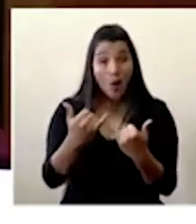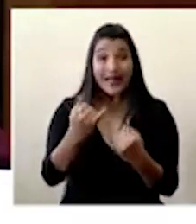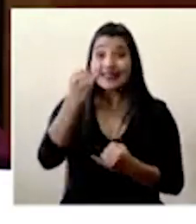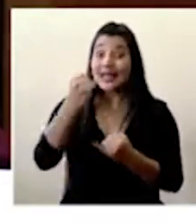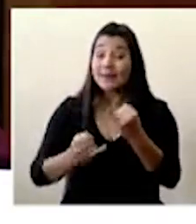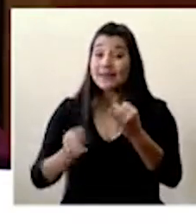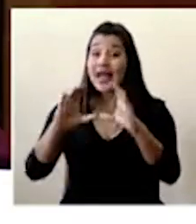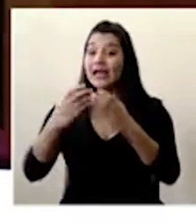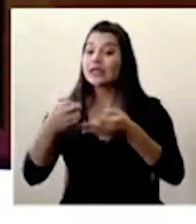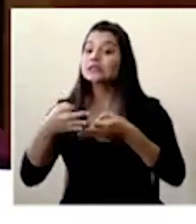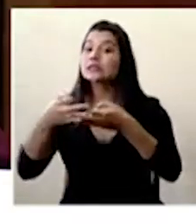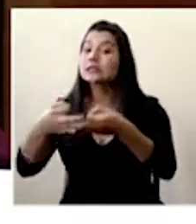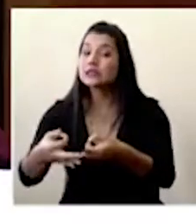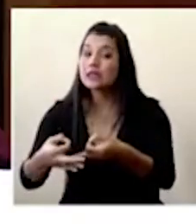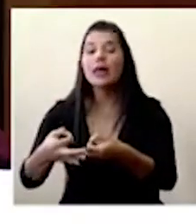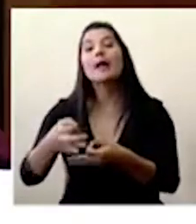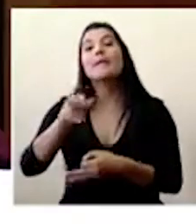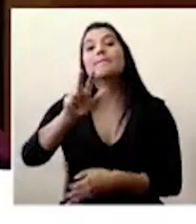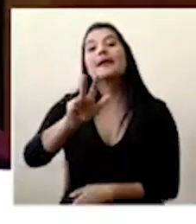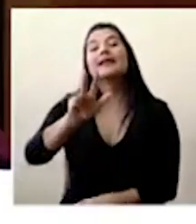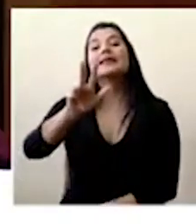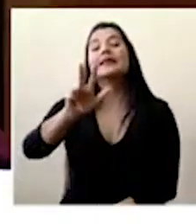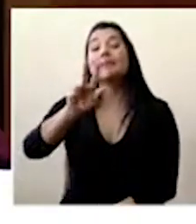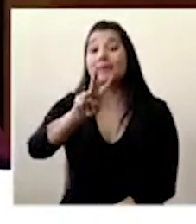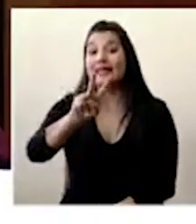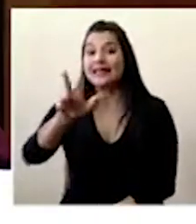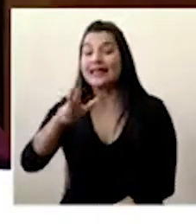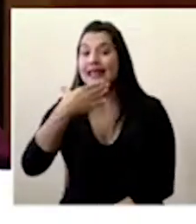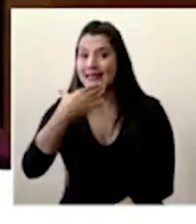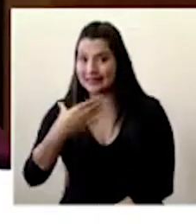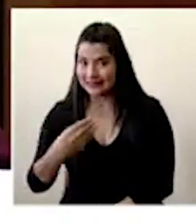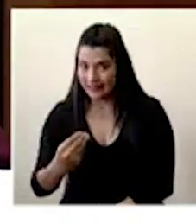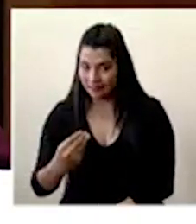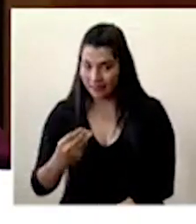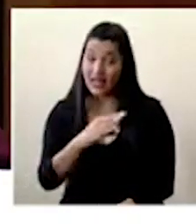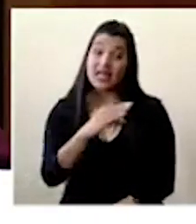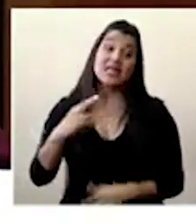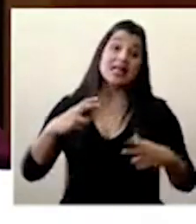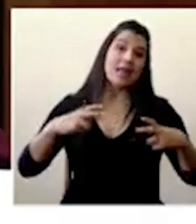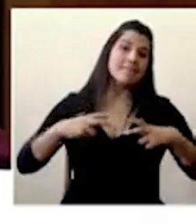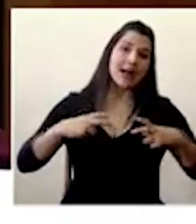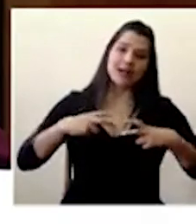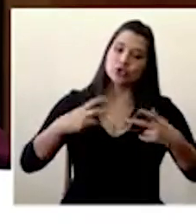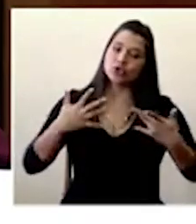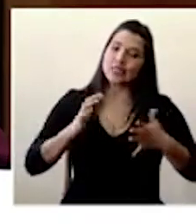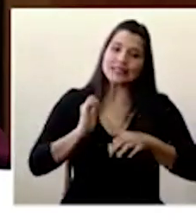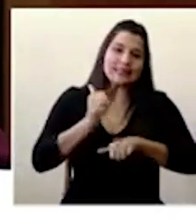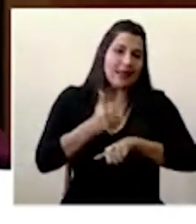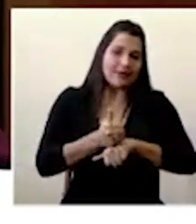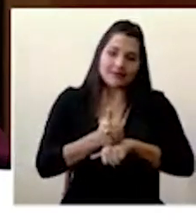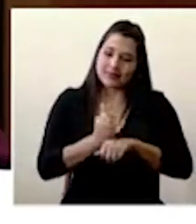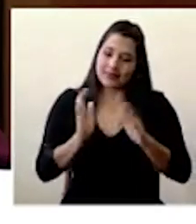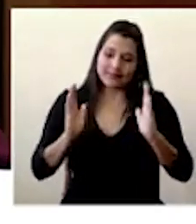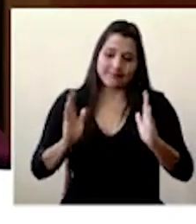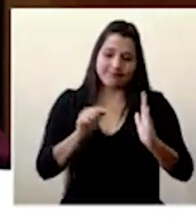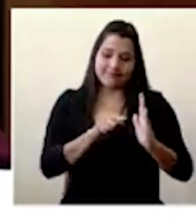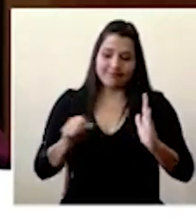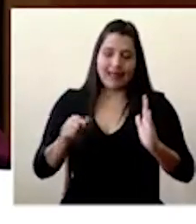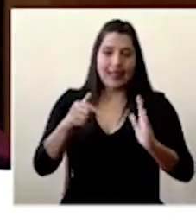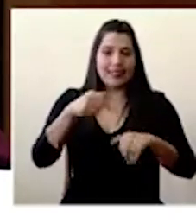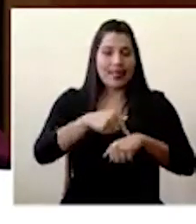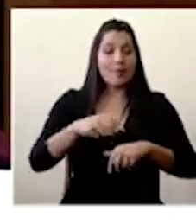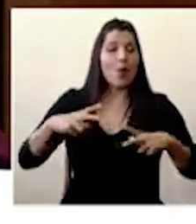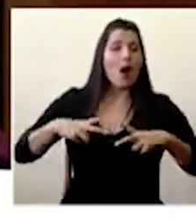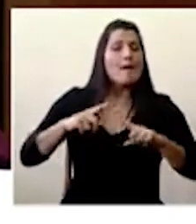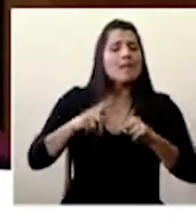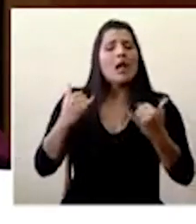y las vacaciones de 15 días están estipuladas por el código como vacaciones, pero sí estamos haciendo una revisión para todo el ajuste